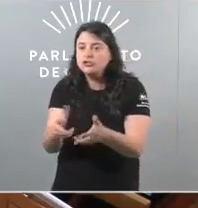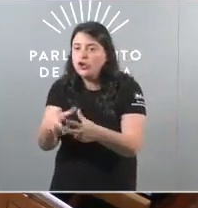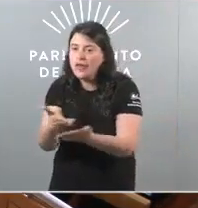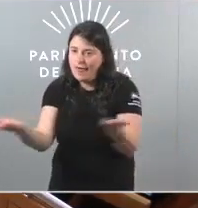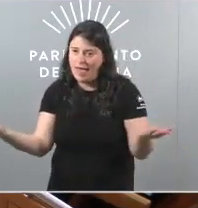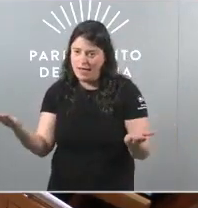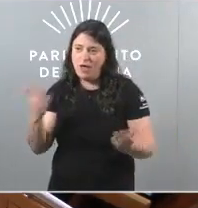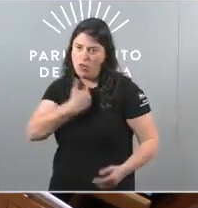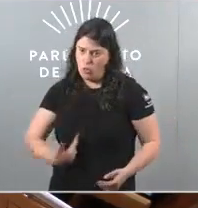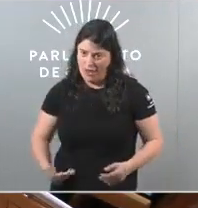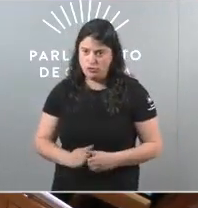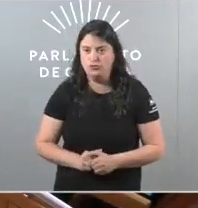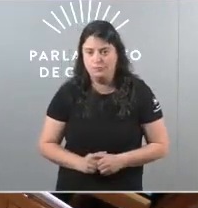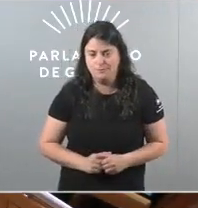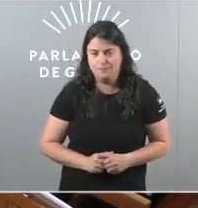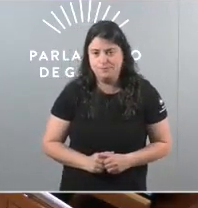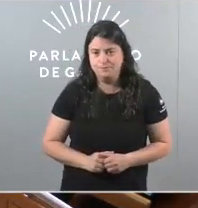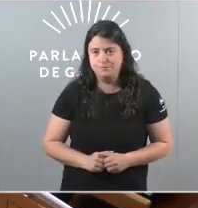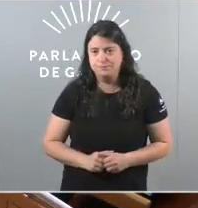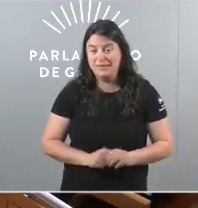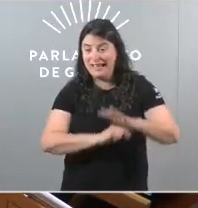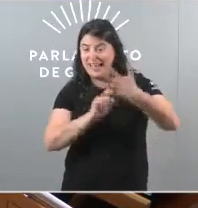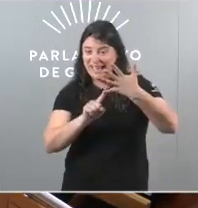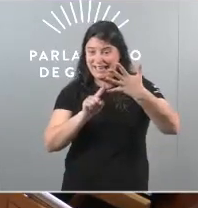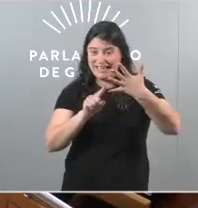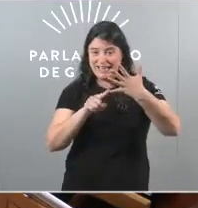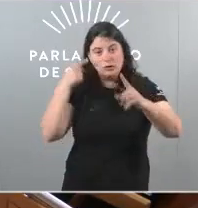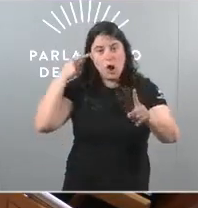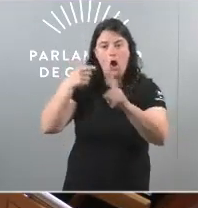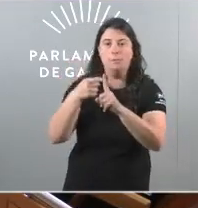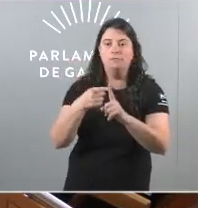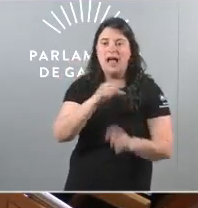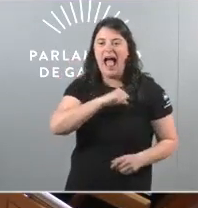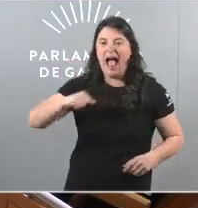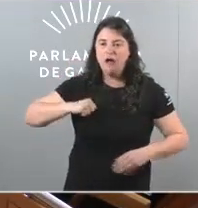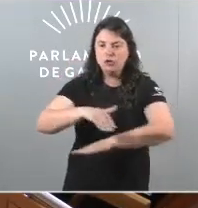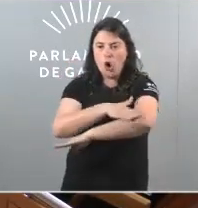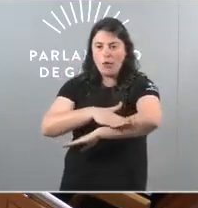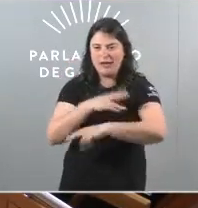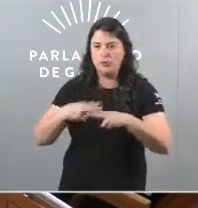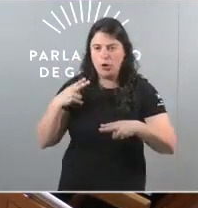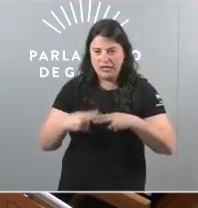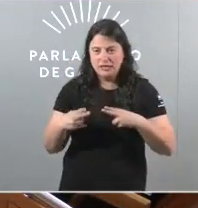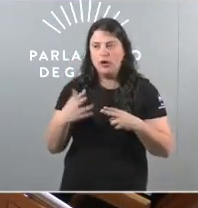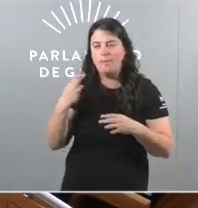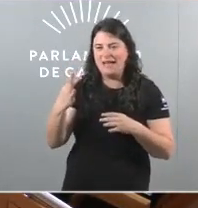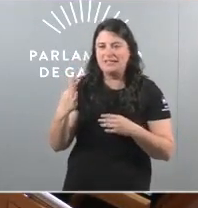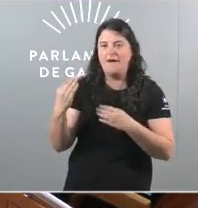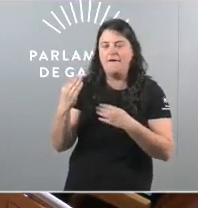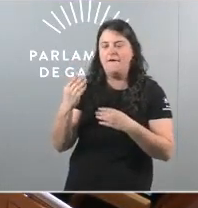O quinto objetivo autogoverno político e financeiro